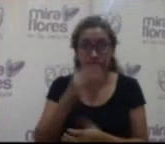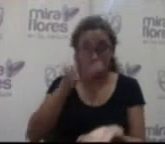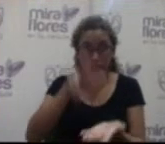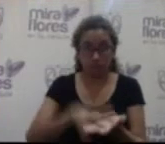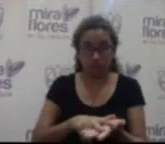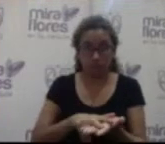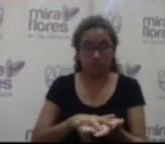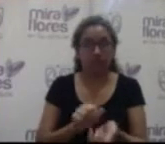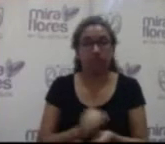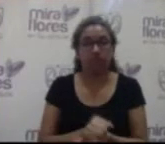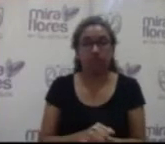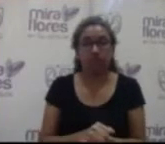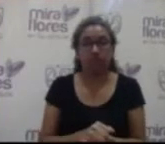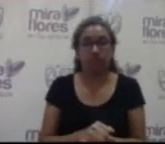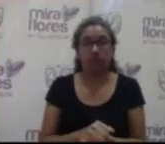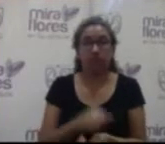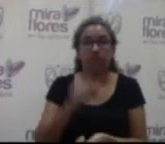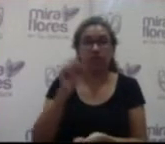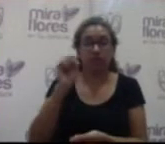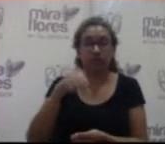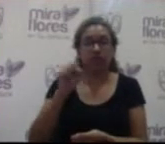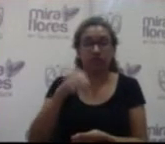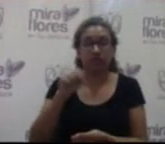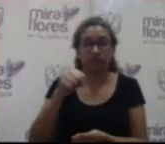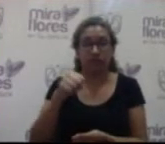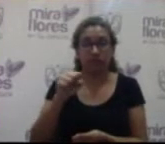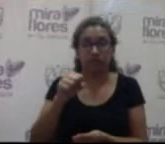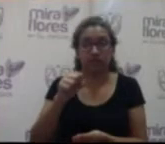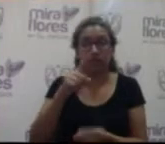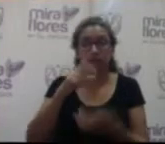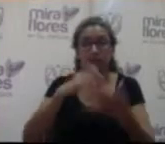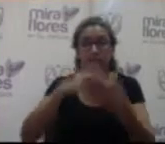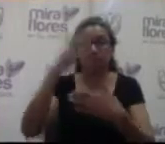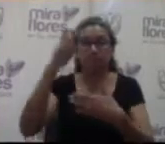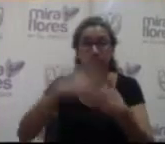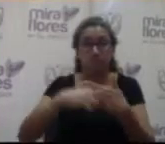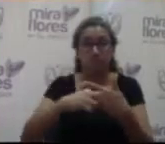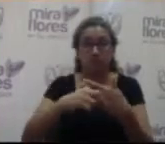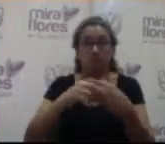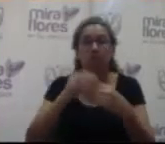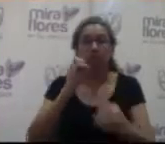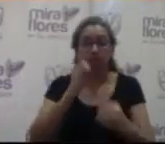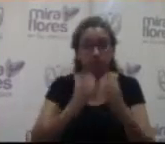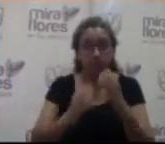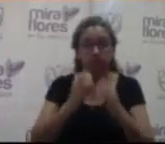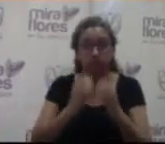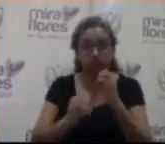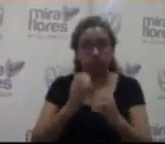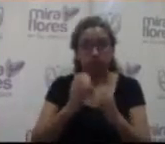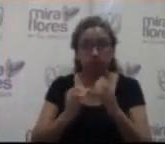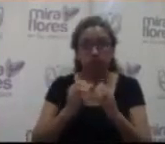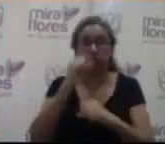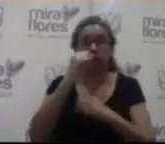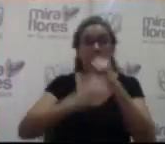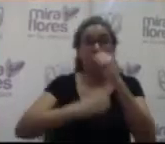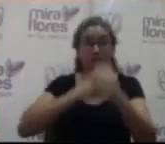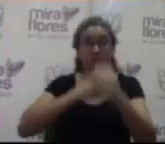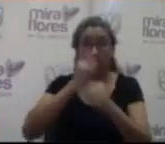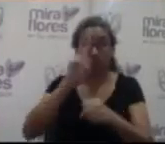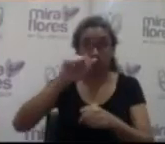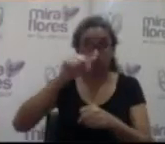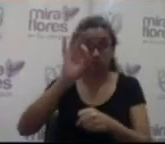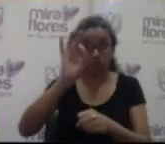que eso está en Sí, por eso decimos que el proyecto está en ejecución o sea su ejecución propiamente dicha para el año 2019